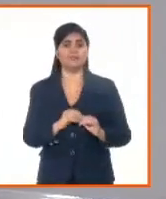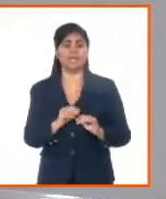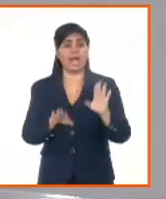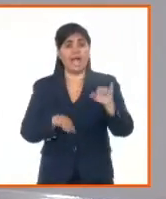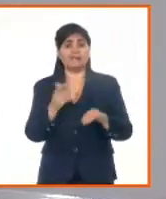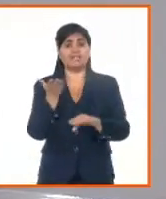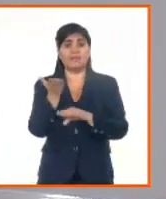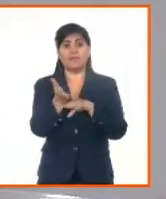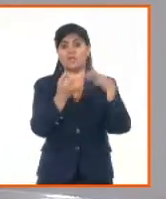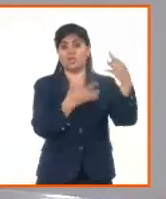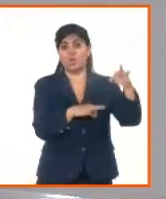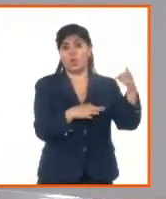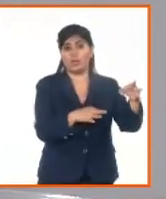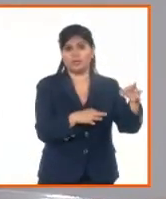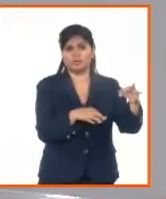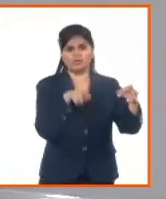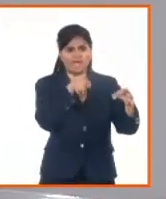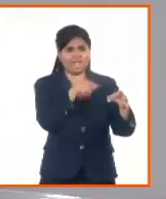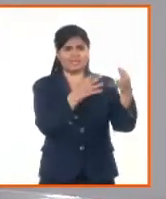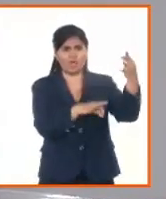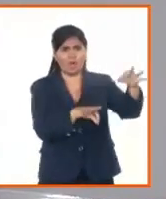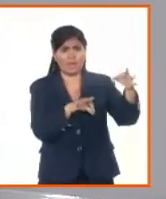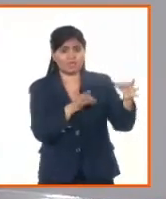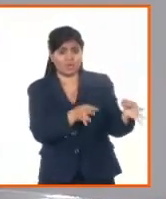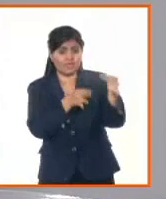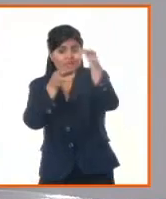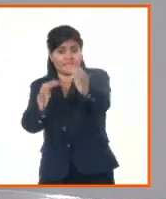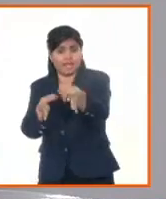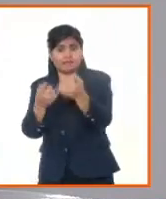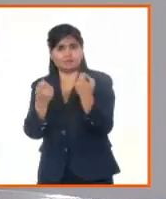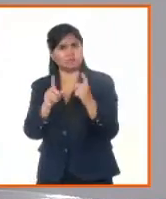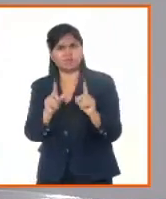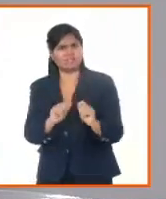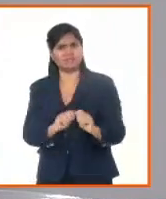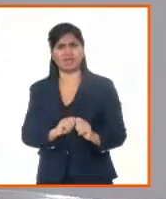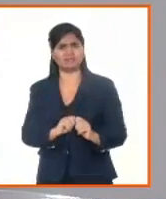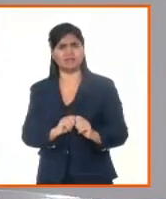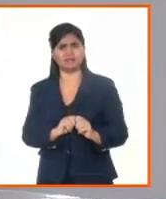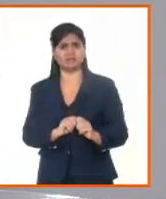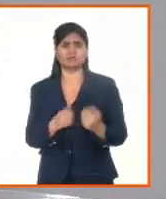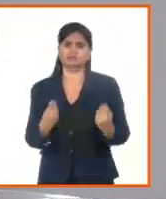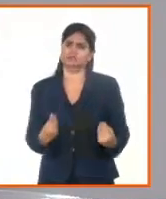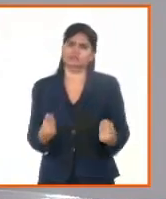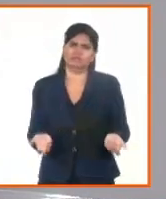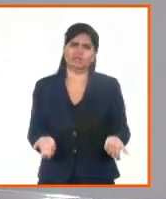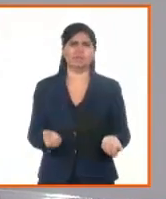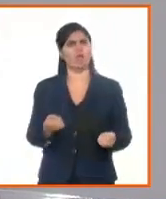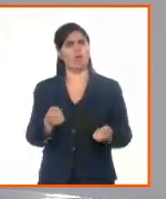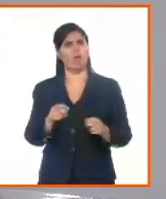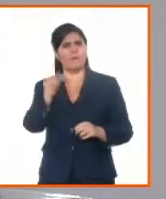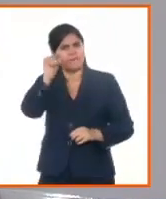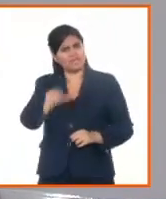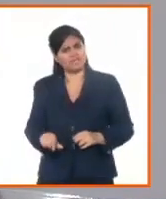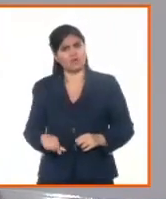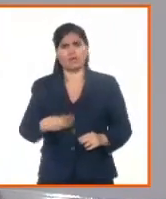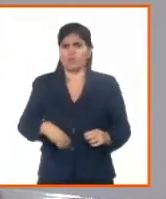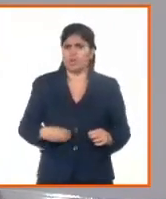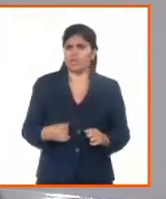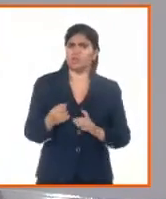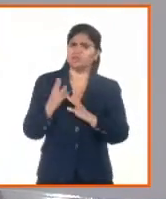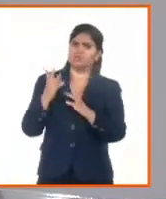que hemos identificado. Para el ahorro del recurso, de tiempo, de papel. Tenemos que ir